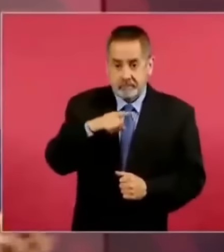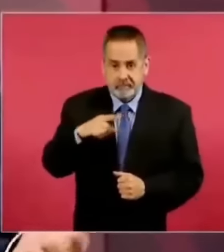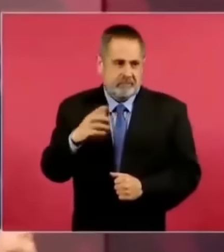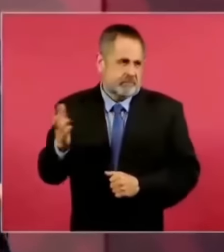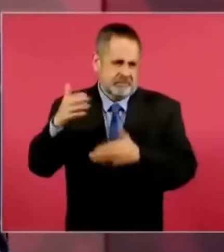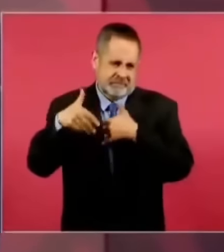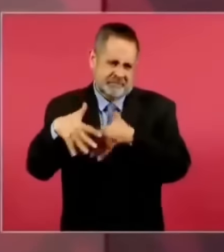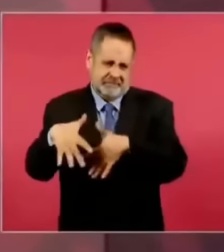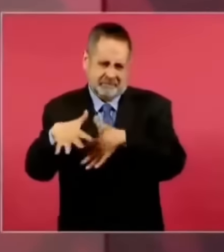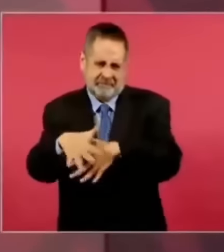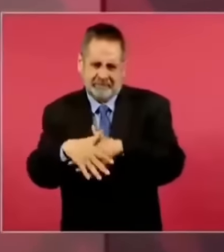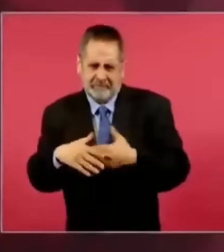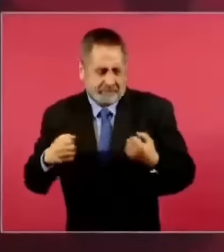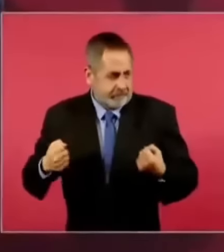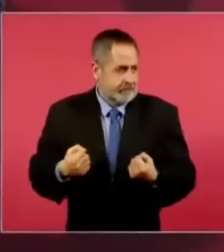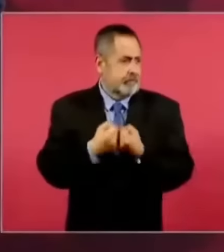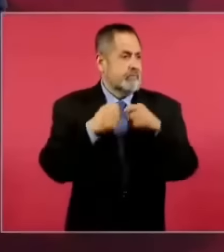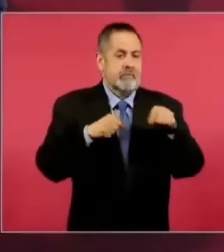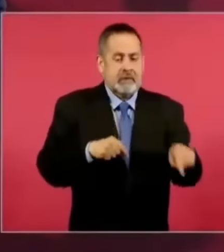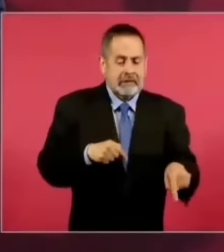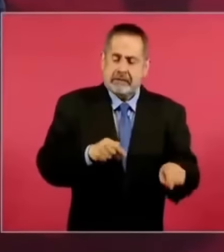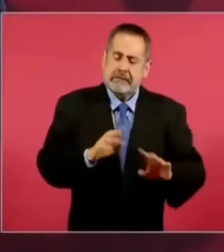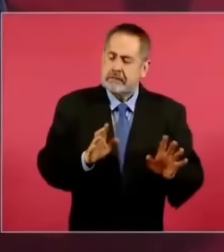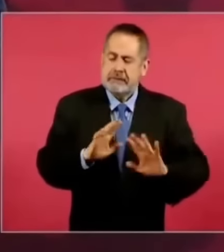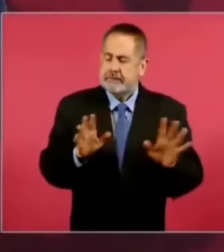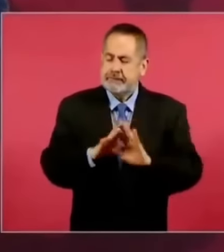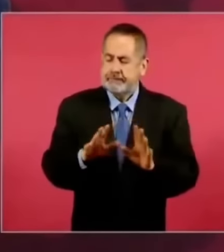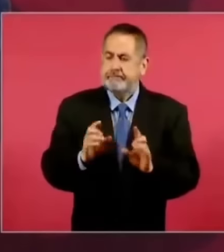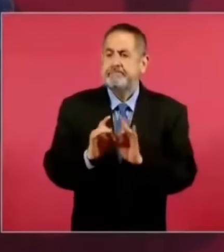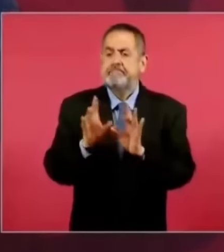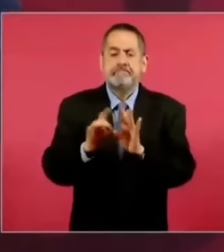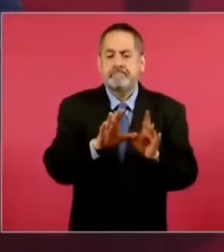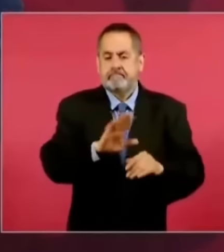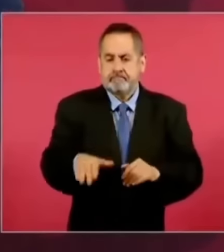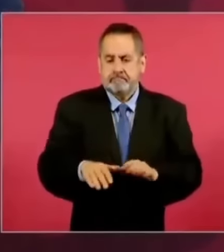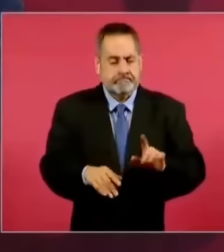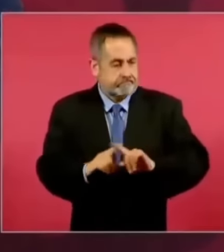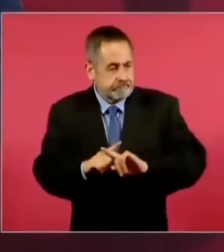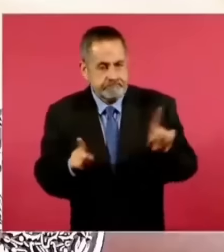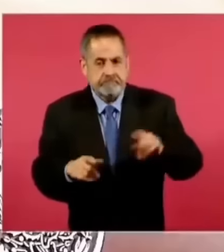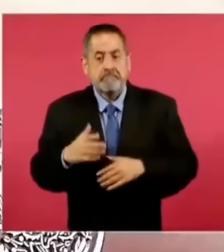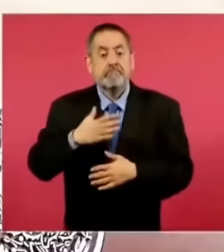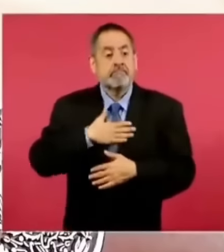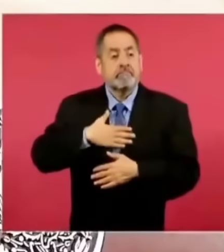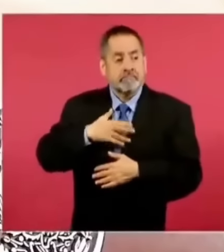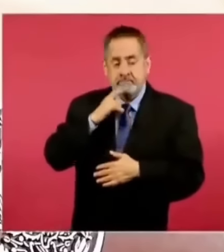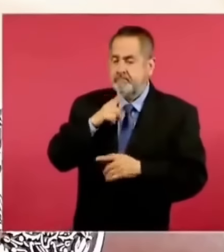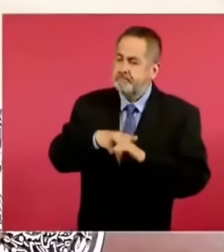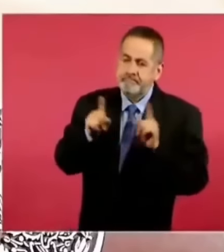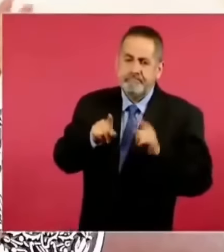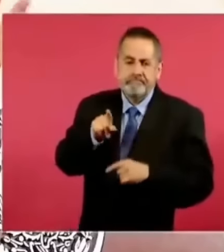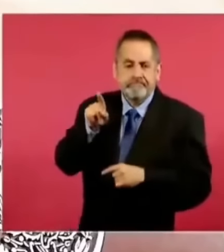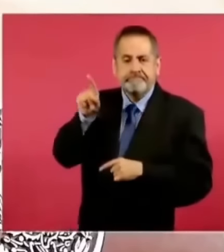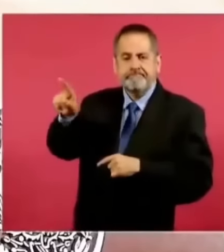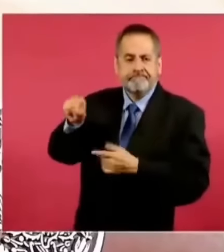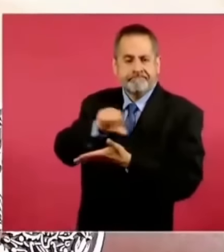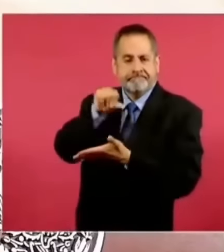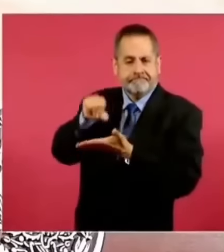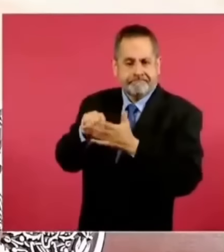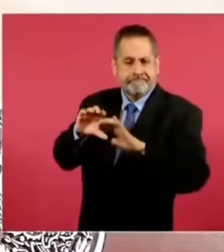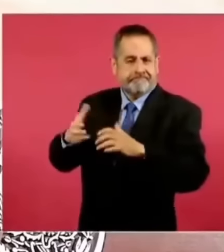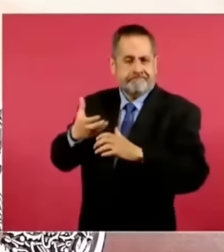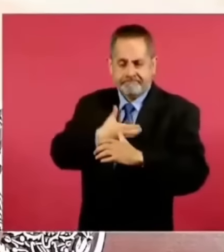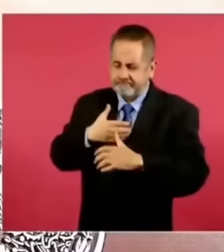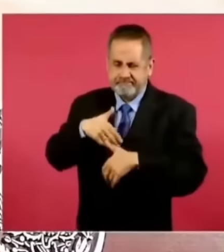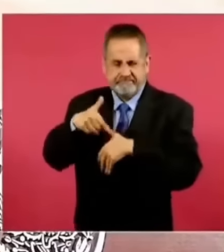muertos. Pues por eso hicimos nosotros nuestra protesta muy fuerte en el centro, pero al mismo